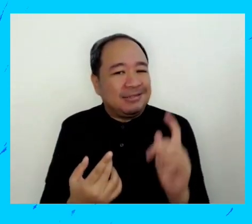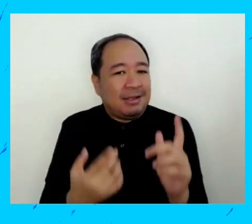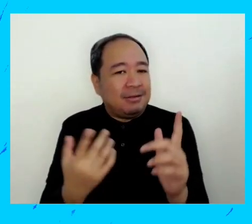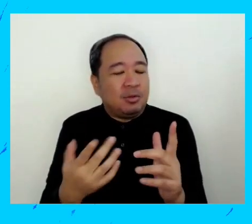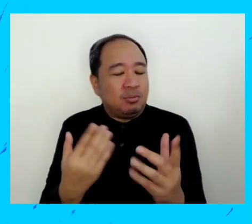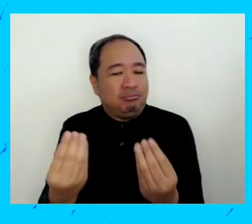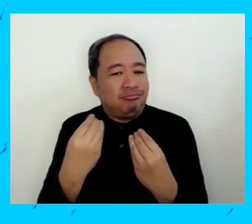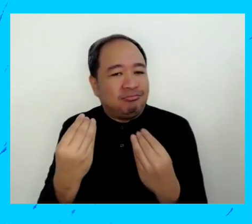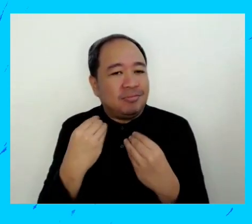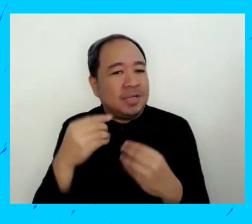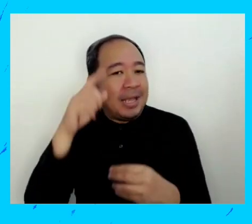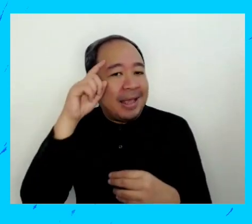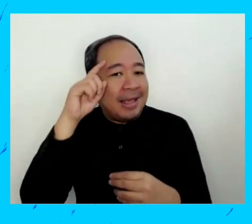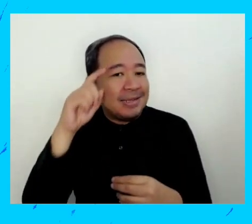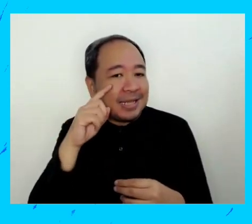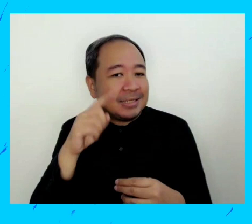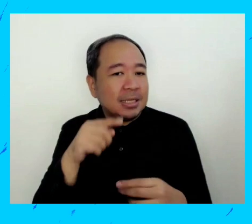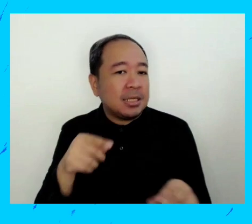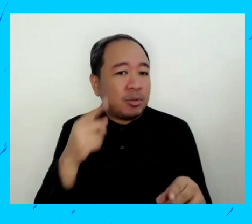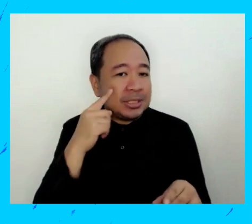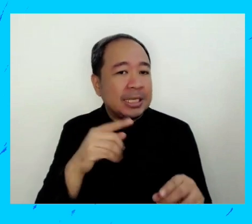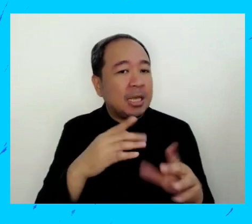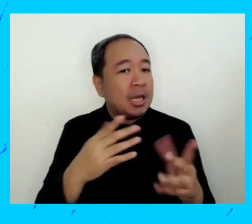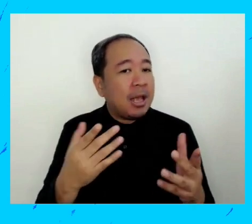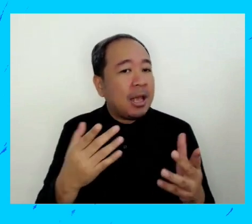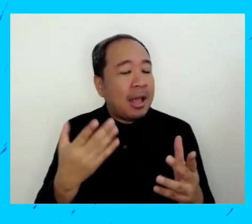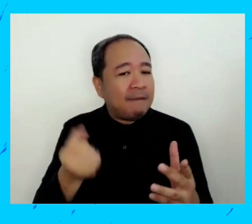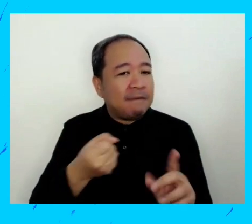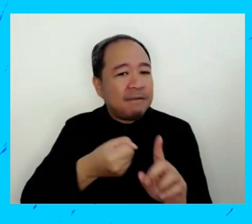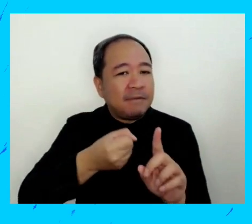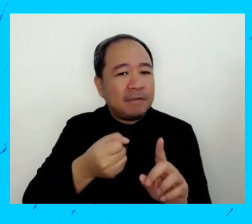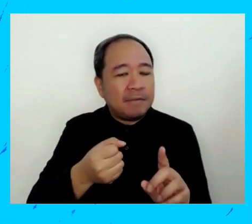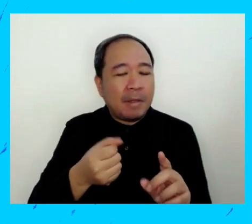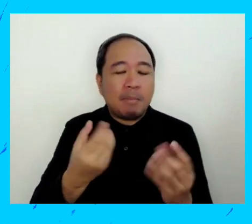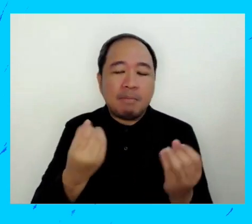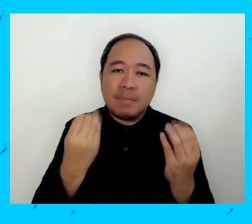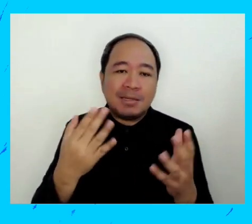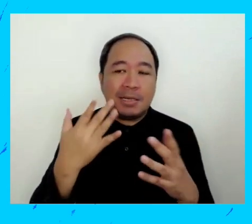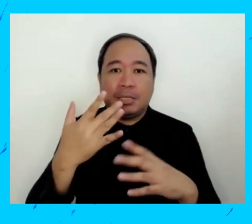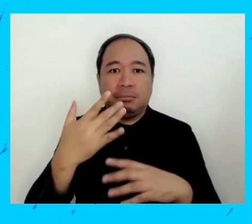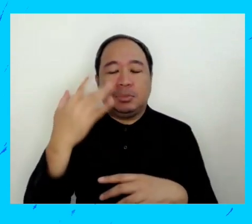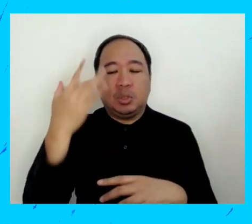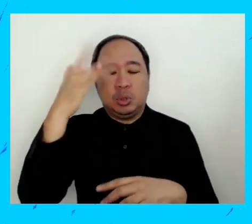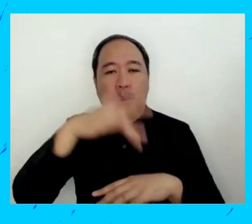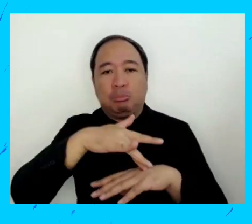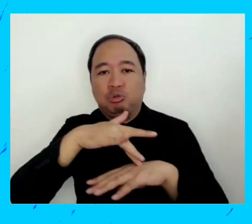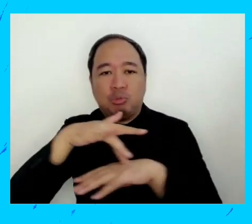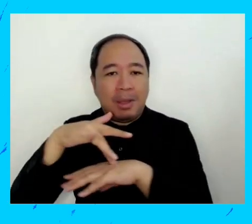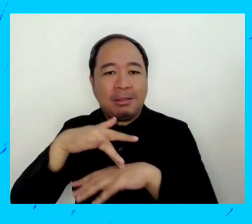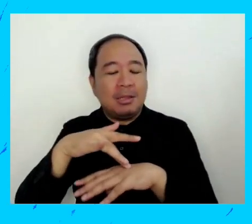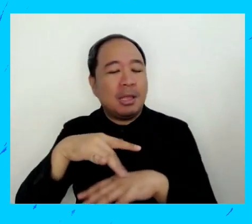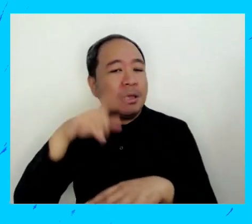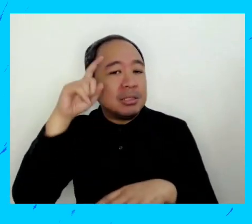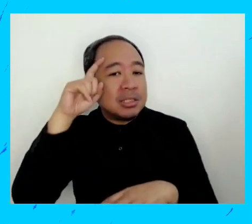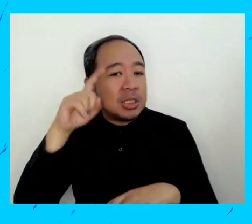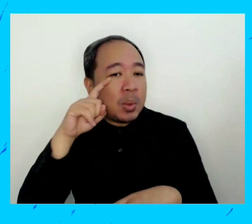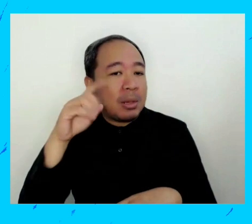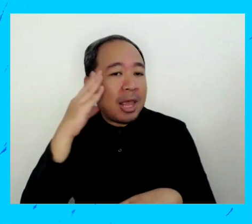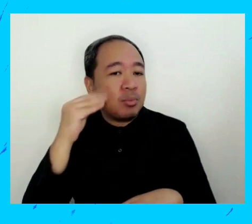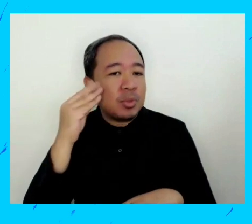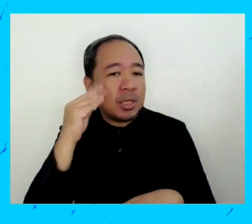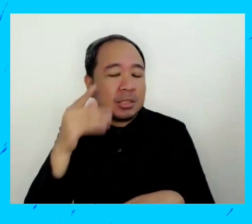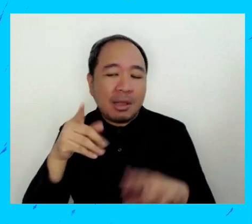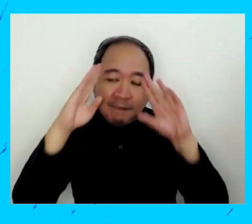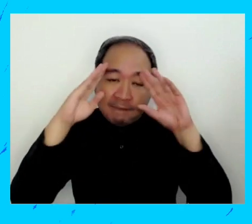y por ejemplo tenemos experiencias sexuales